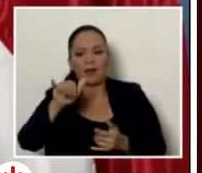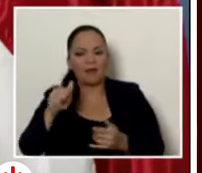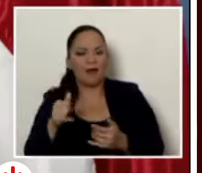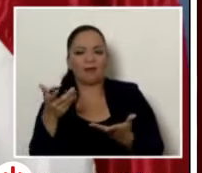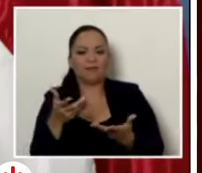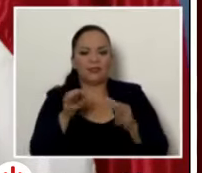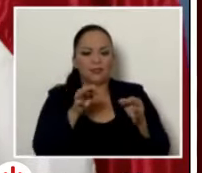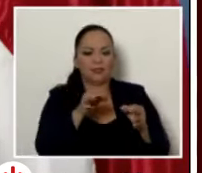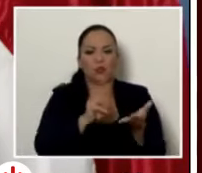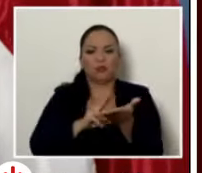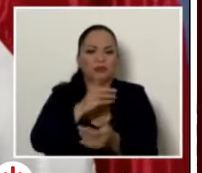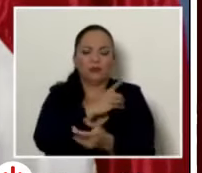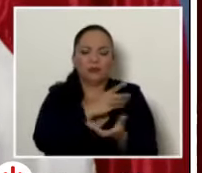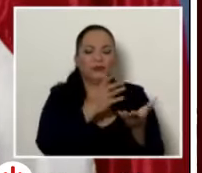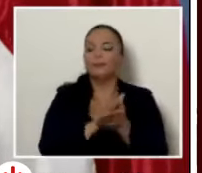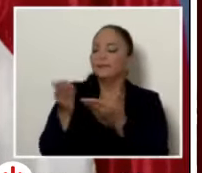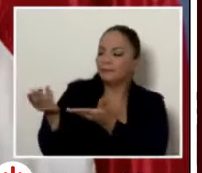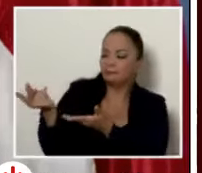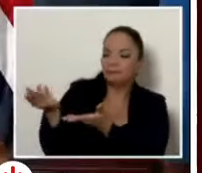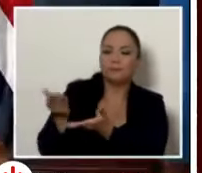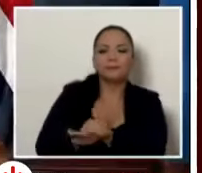favor, señora Ministra y señor Presidente Ejecutivo.